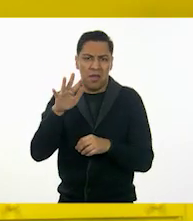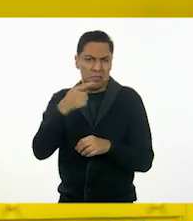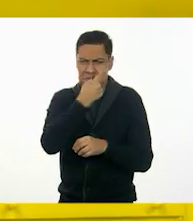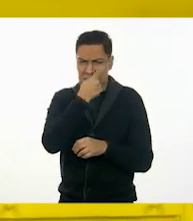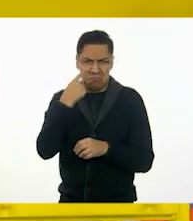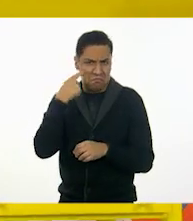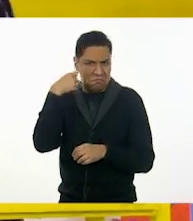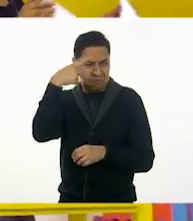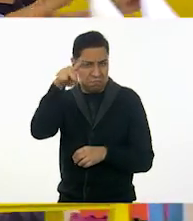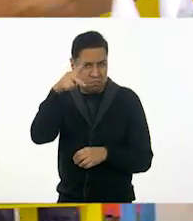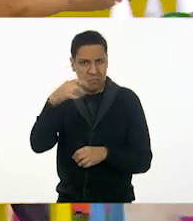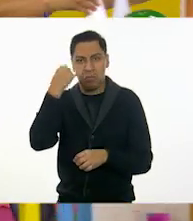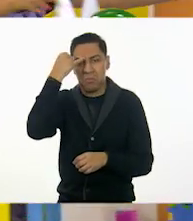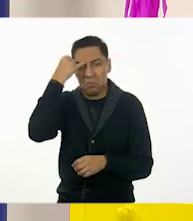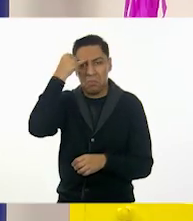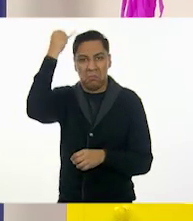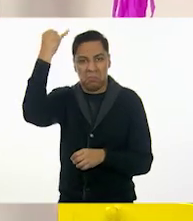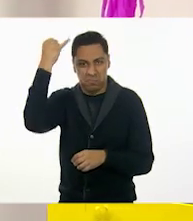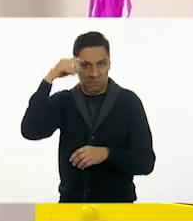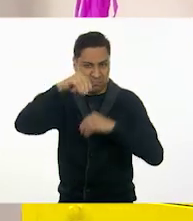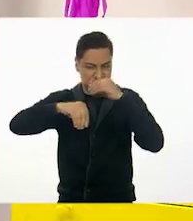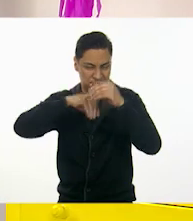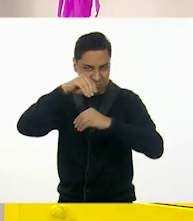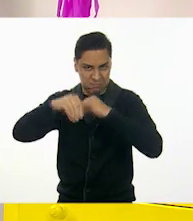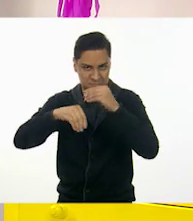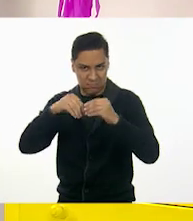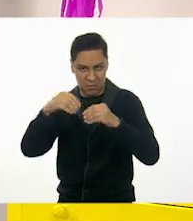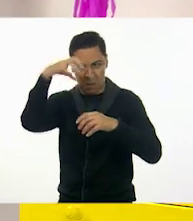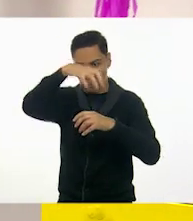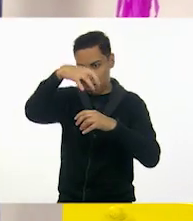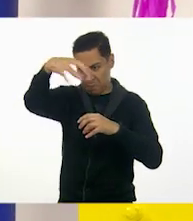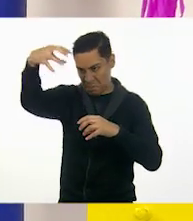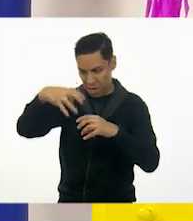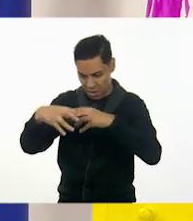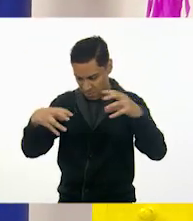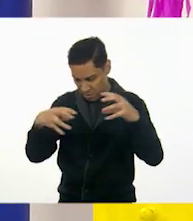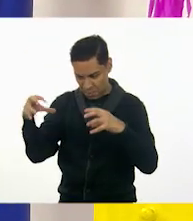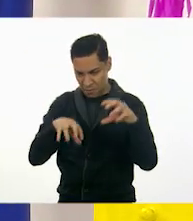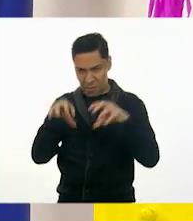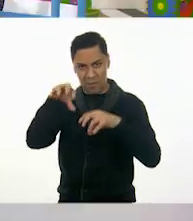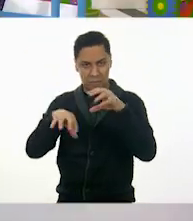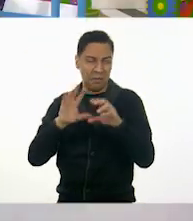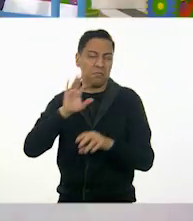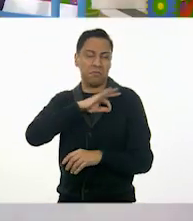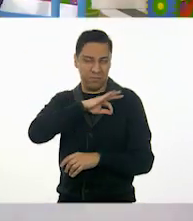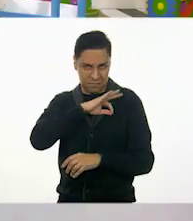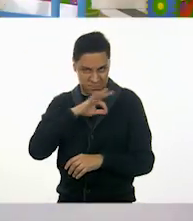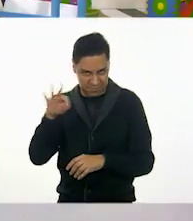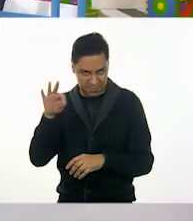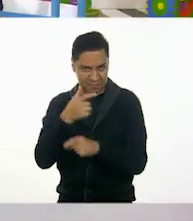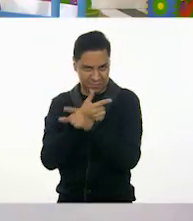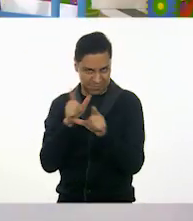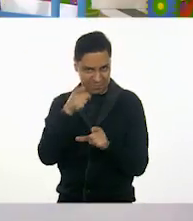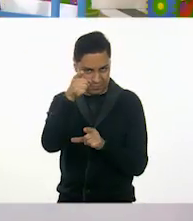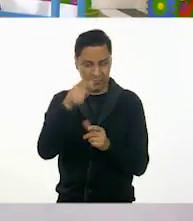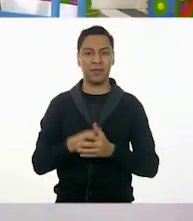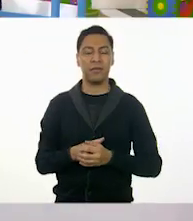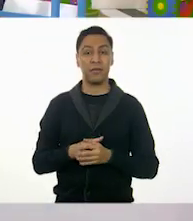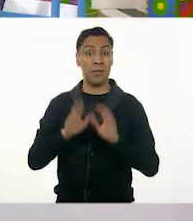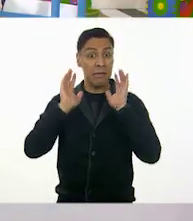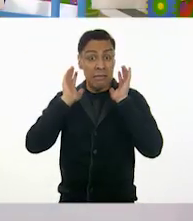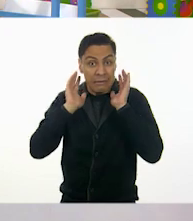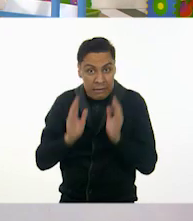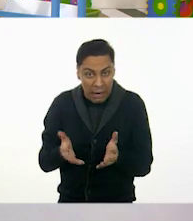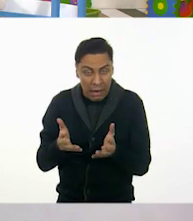depender de la creatividad que tengan los niños, ¿verdad? De lo que quieras jugar con ellos. quieran hacerlo. Exacto. Ok. Bueno, ya que formamos